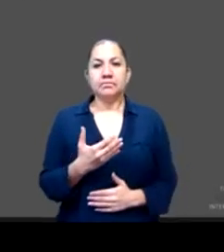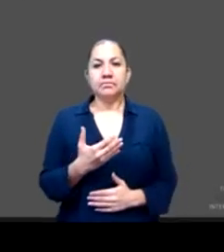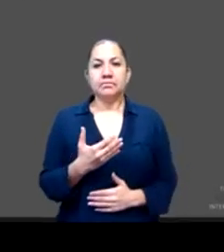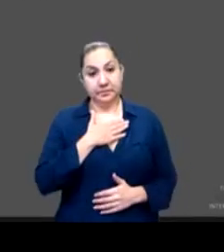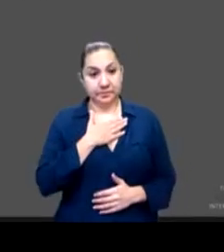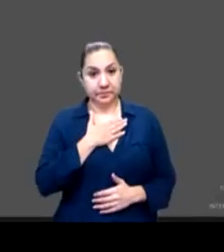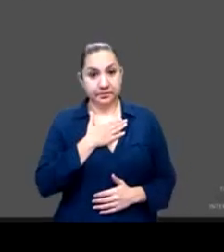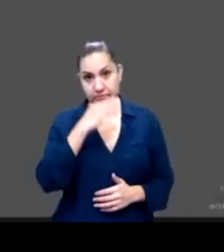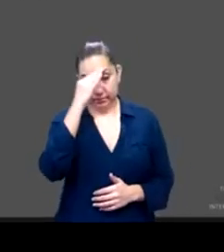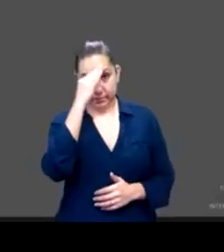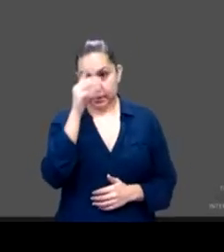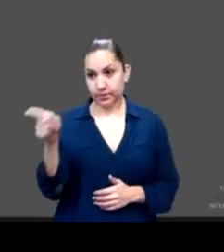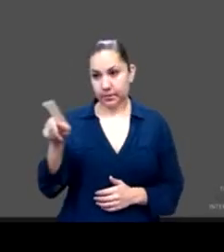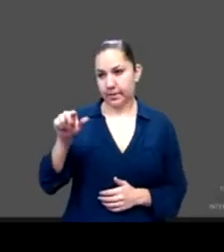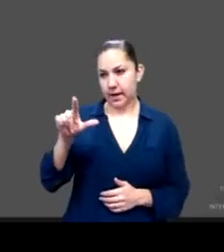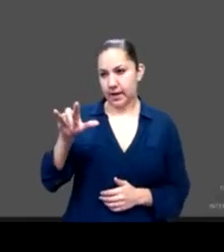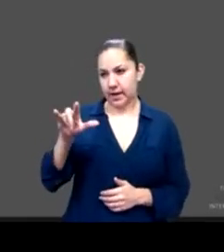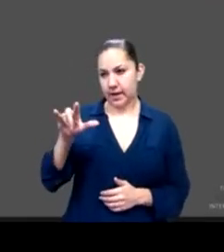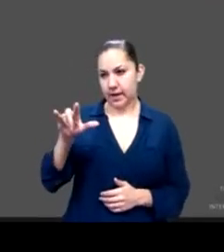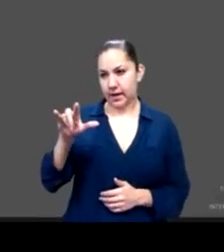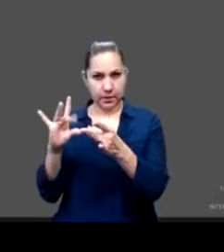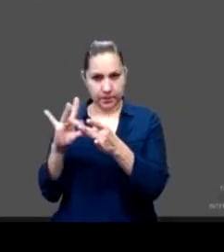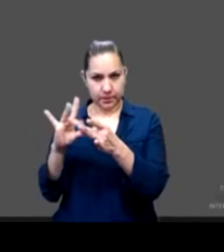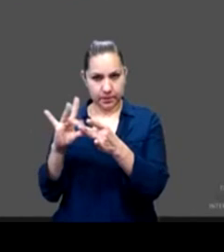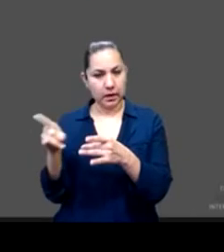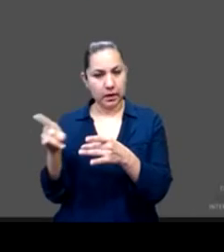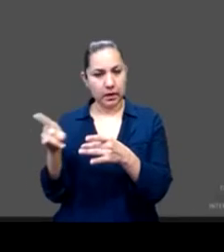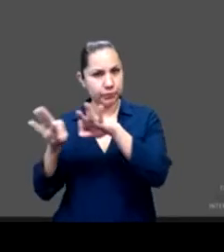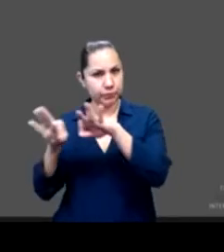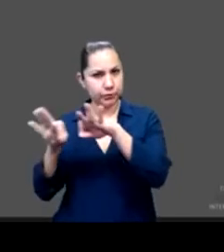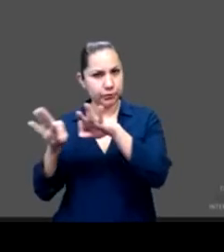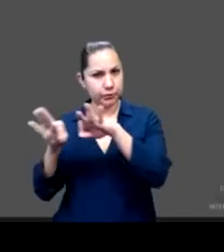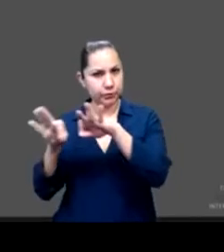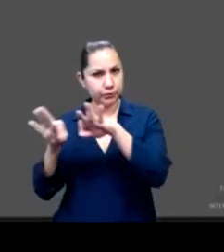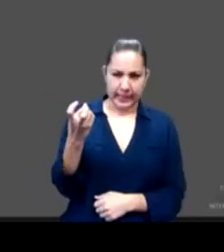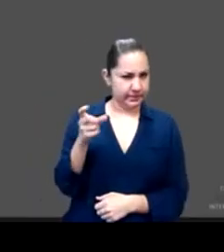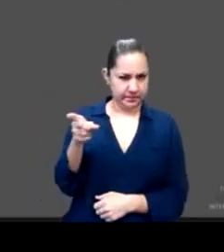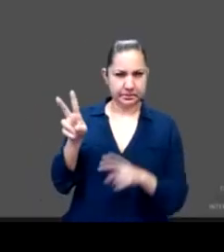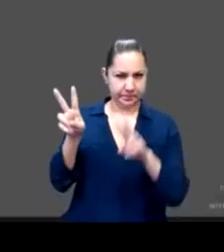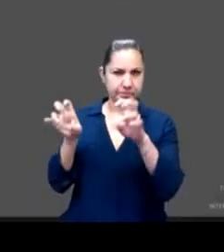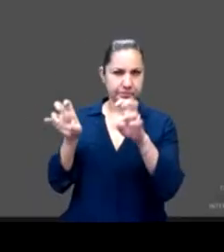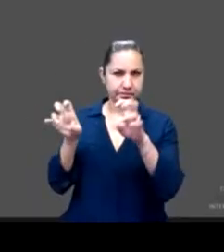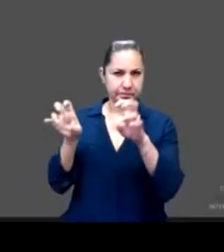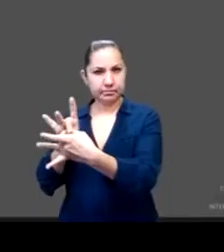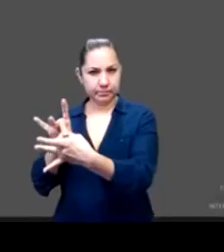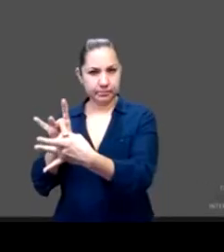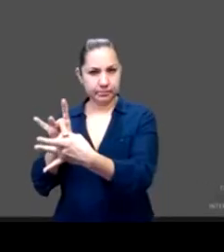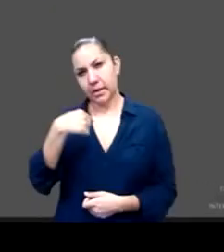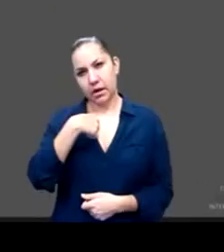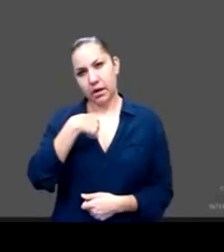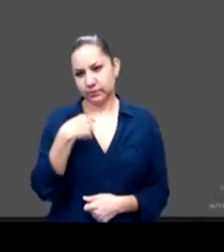señala Valeria. Y quiero un poco abordar en ese mismo término para terminar mi comentario